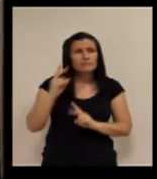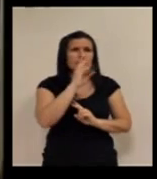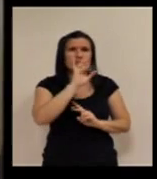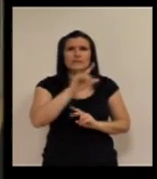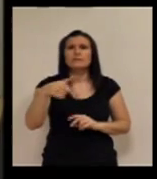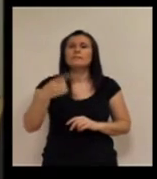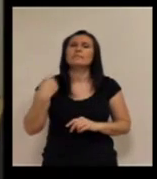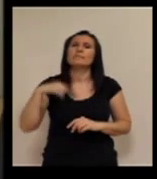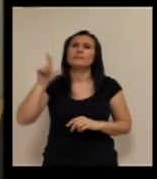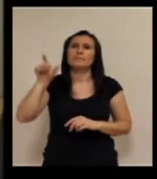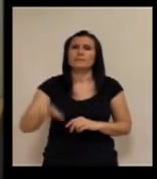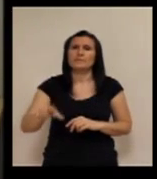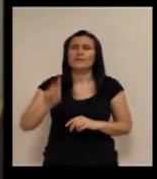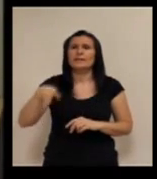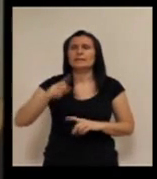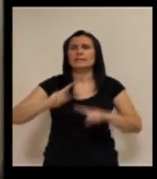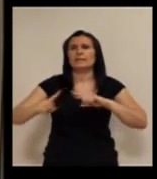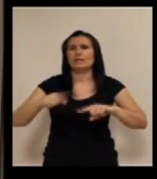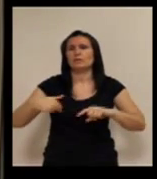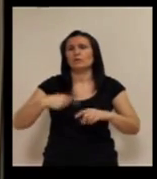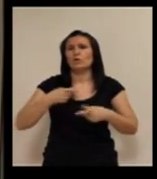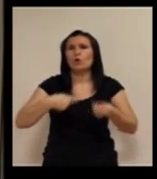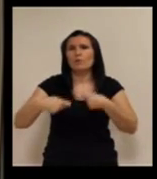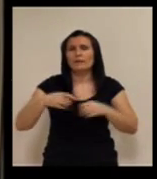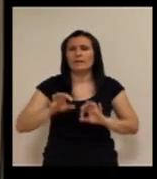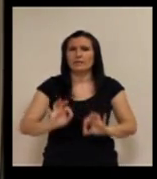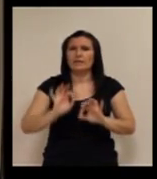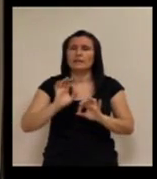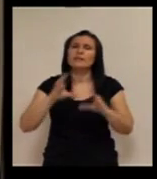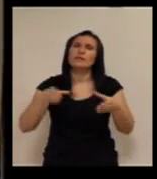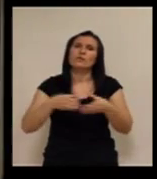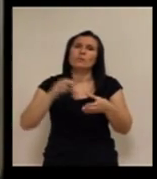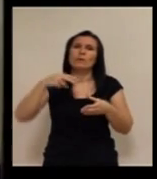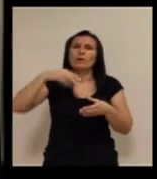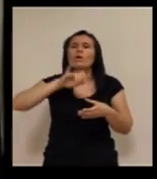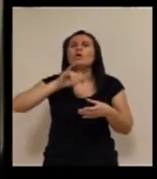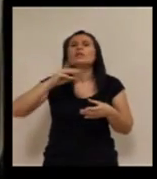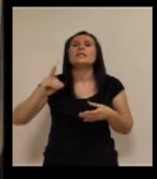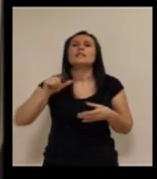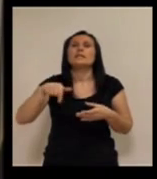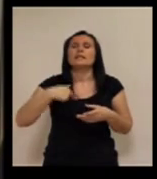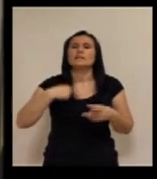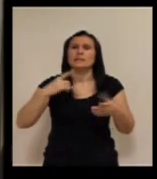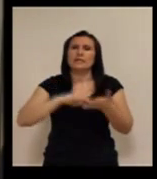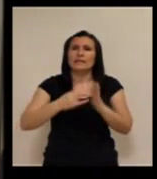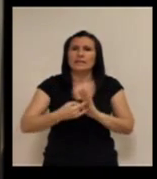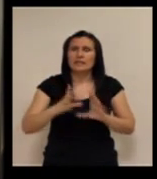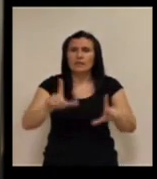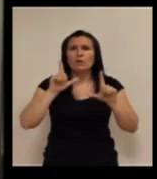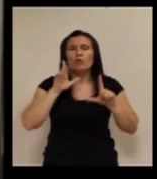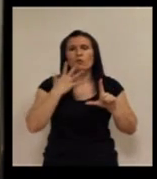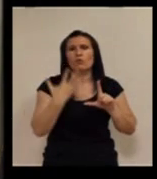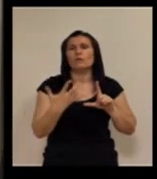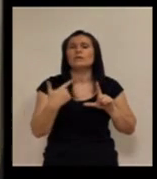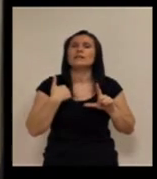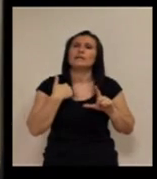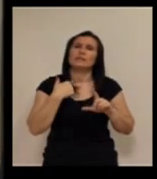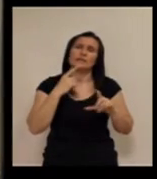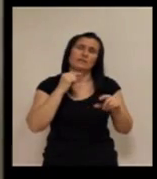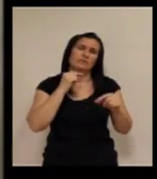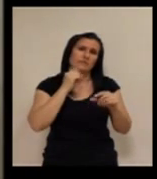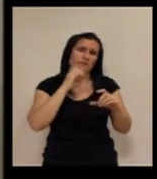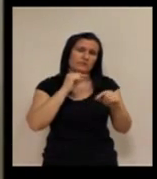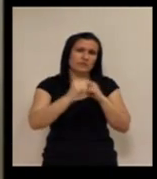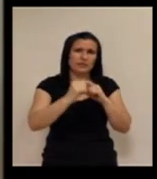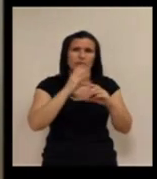José Manuel Carballo, él es el director comercial del Grupo NIT. Es ingeniero de telecomunicaciones y llevas